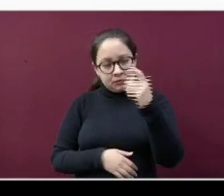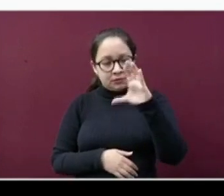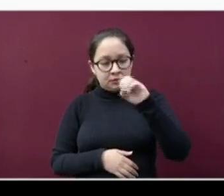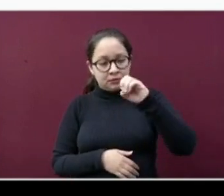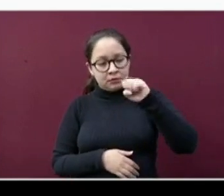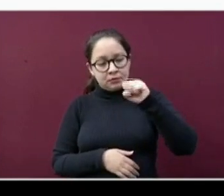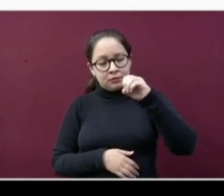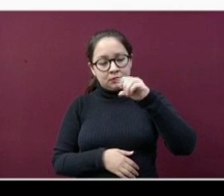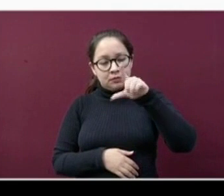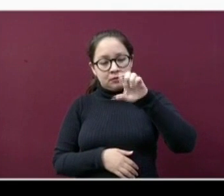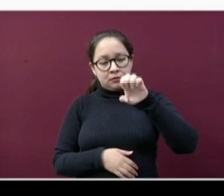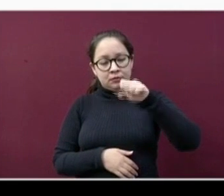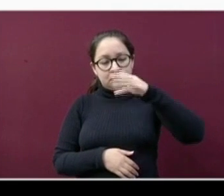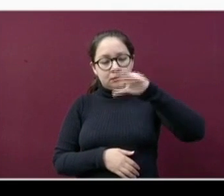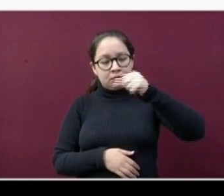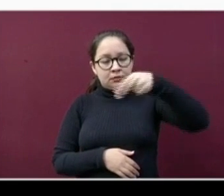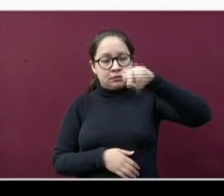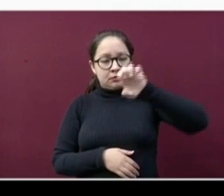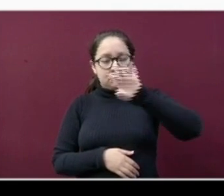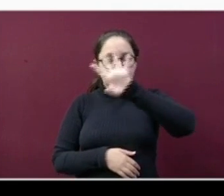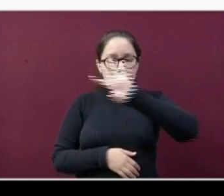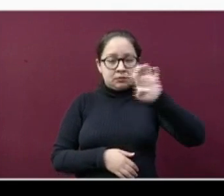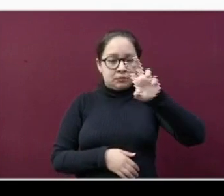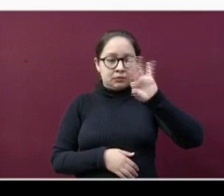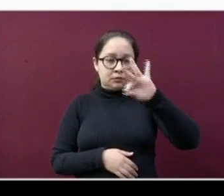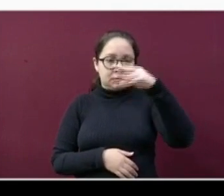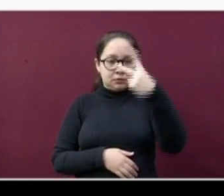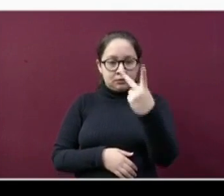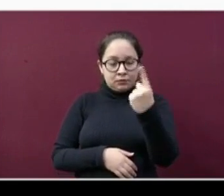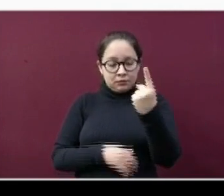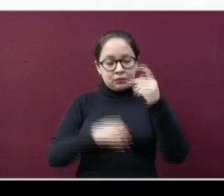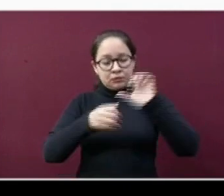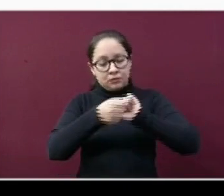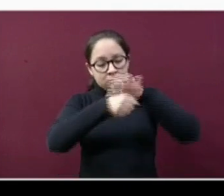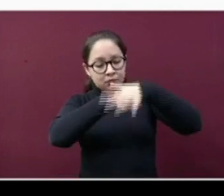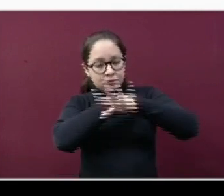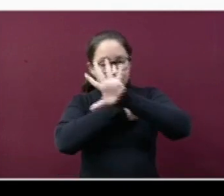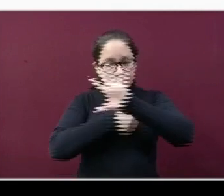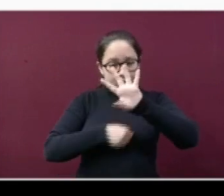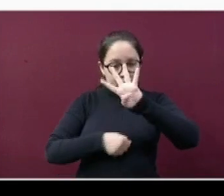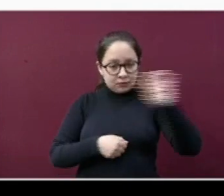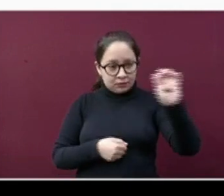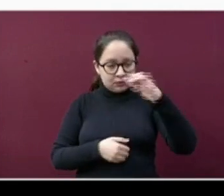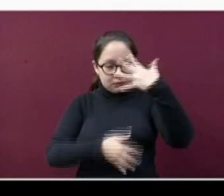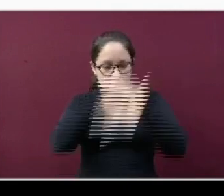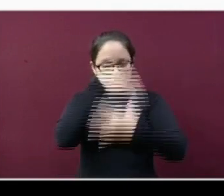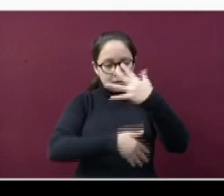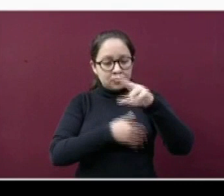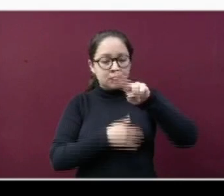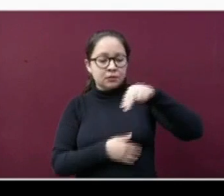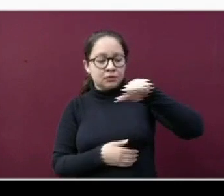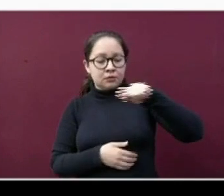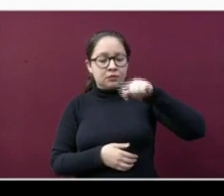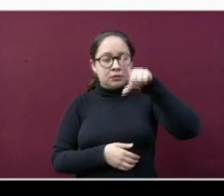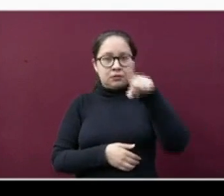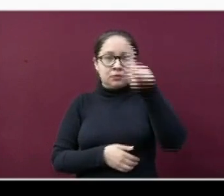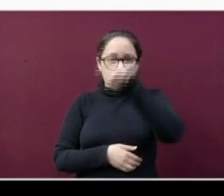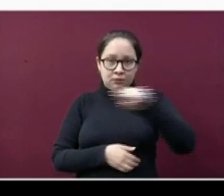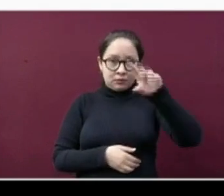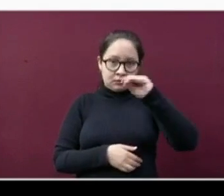441, San Andrés Tuxtla 415, Nanchital 194,